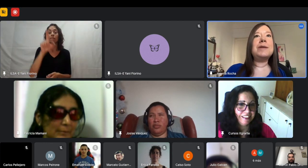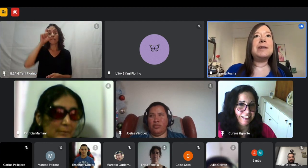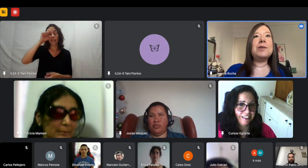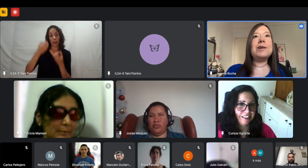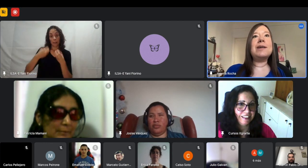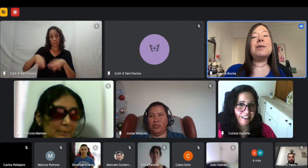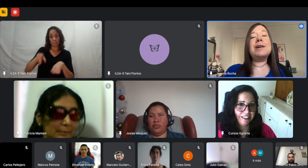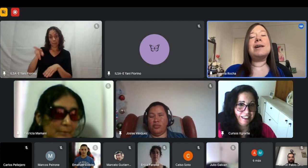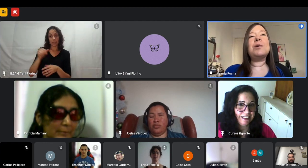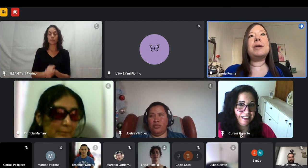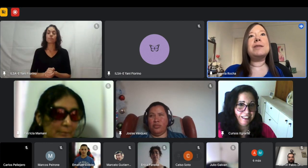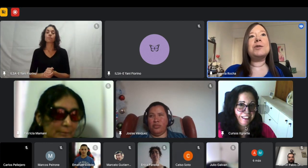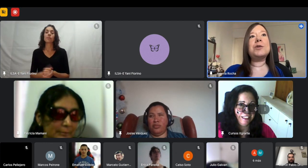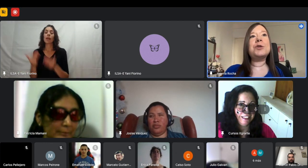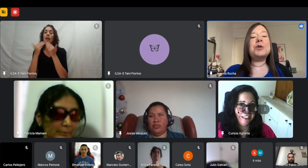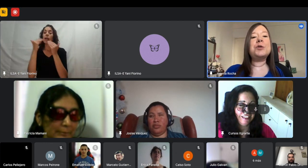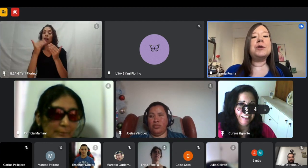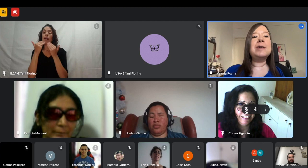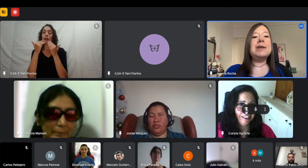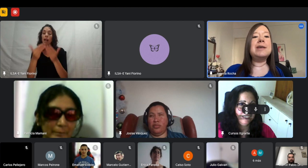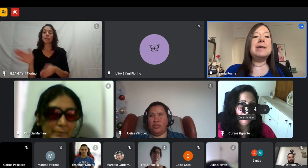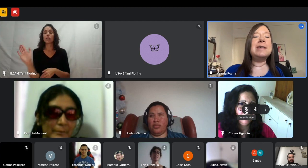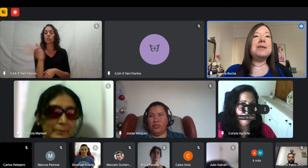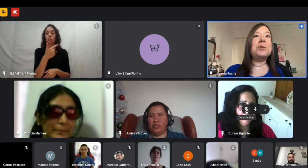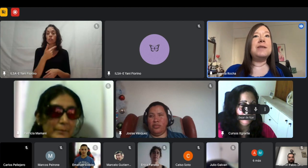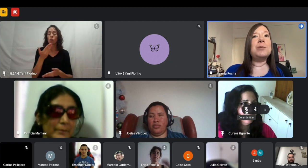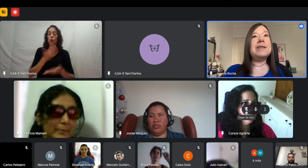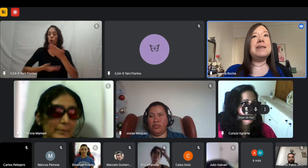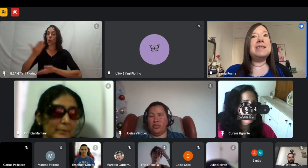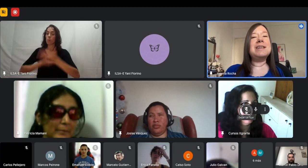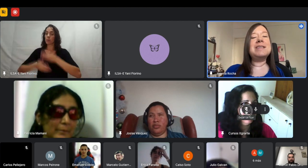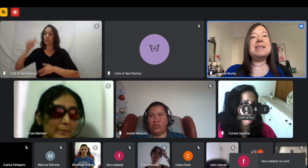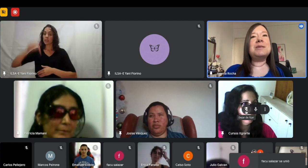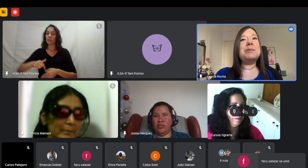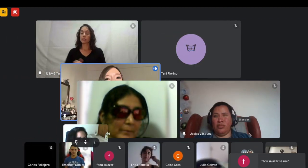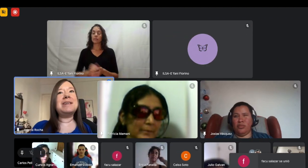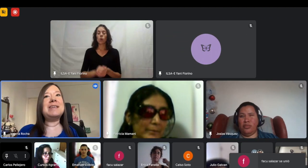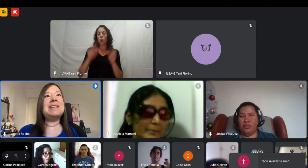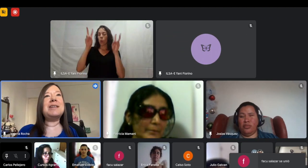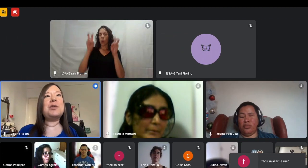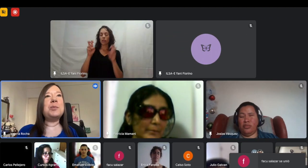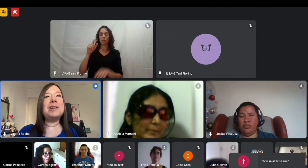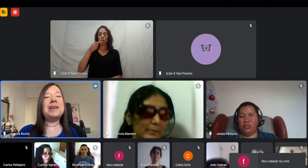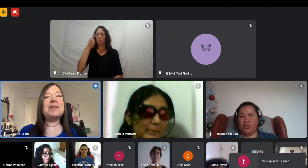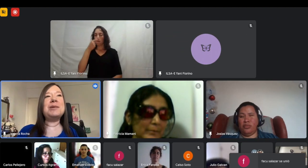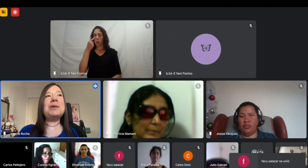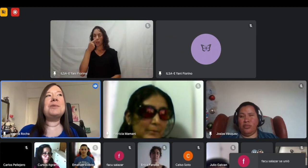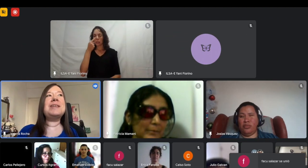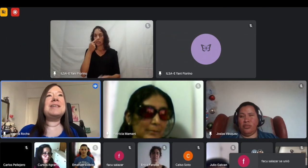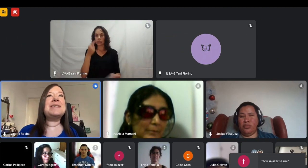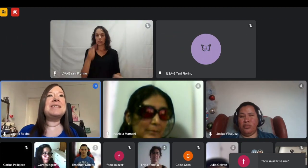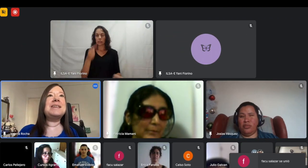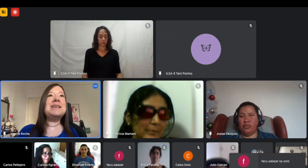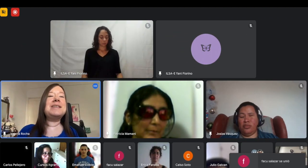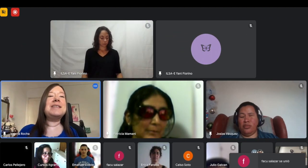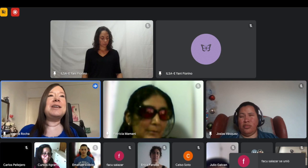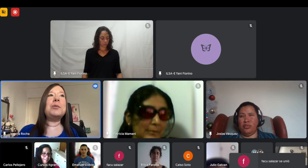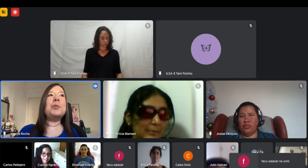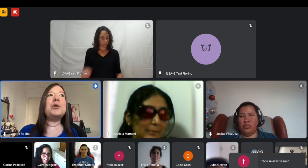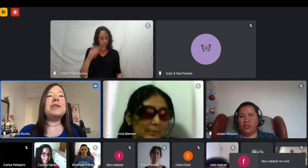por por estar hoy acá compartiendo con nosotros es una temática interesante vamos a tratar de no es poder leer todas las preguntas